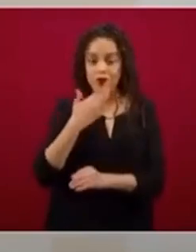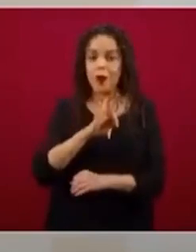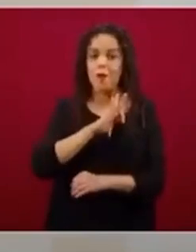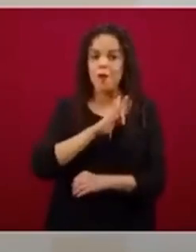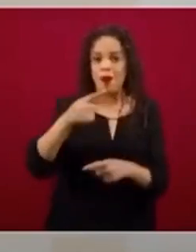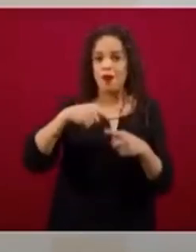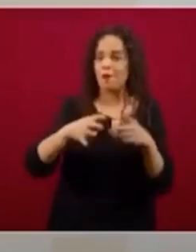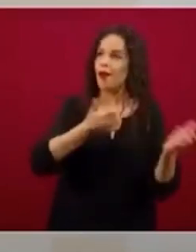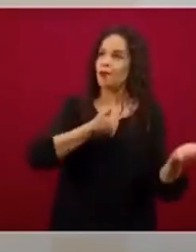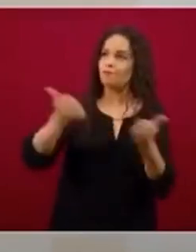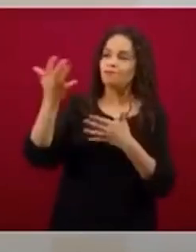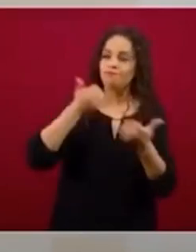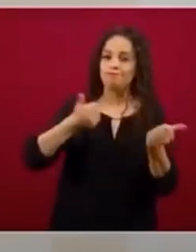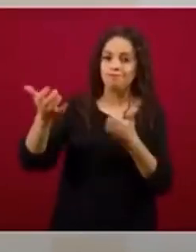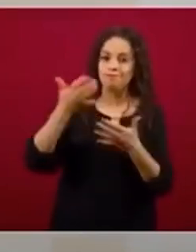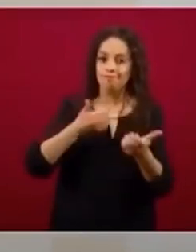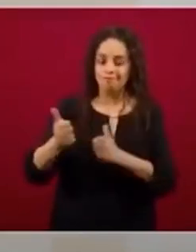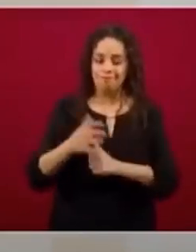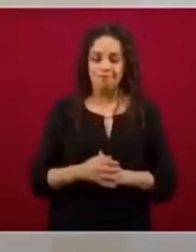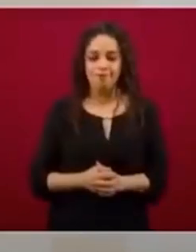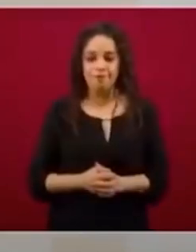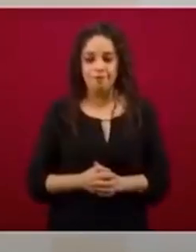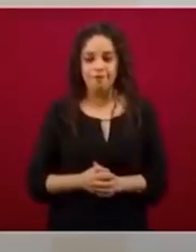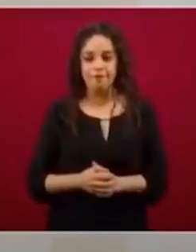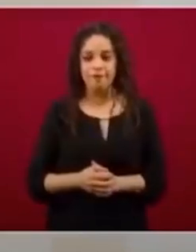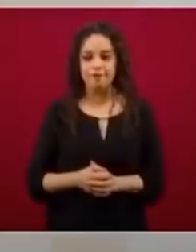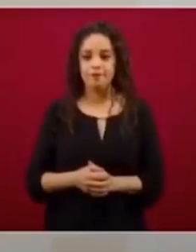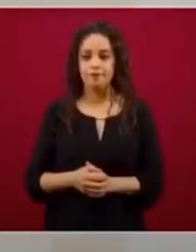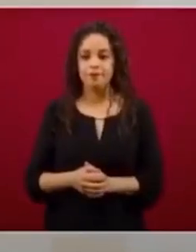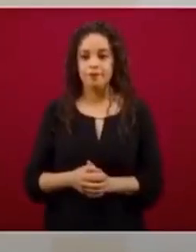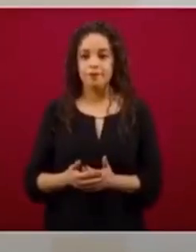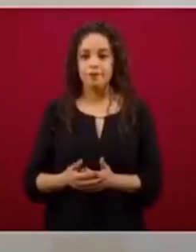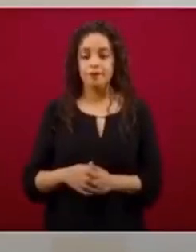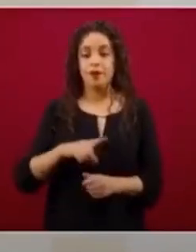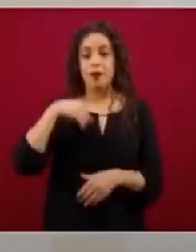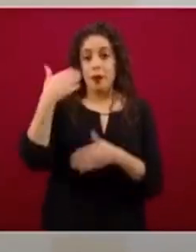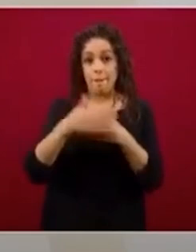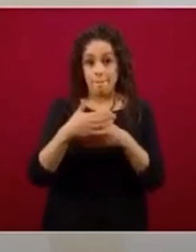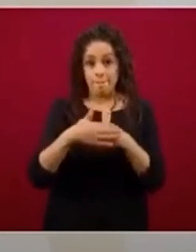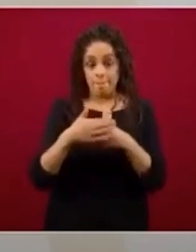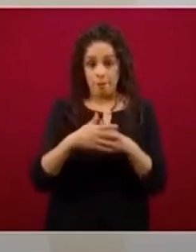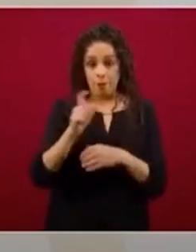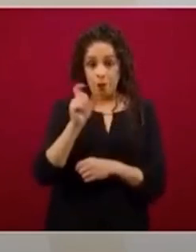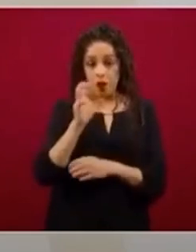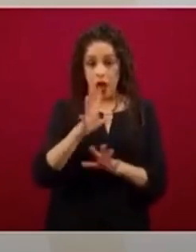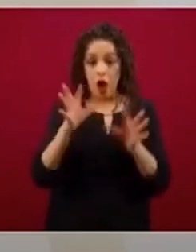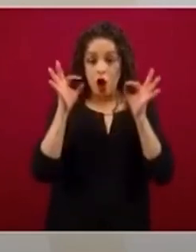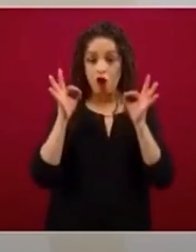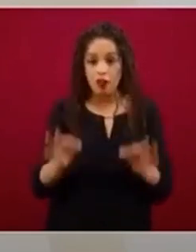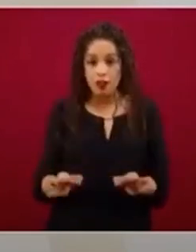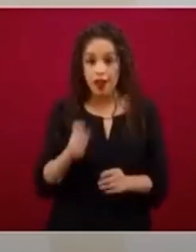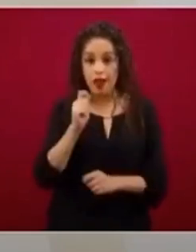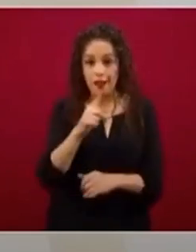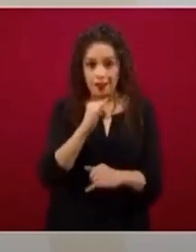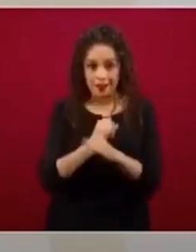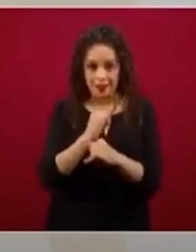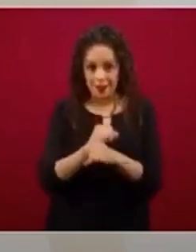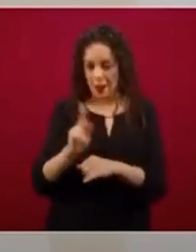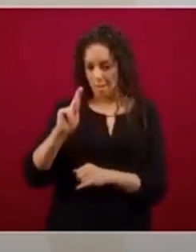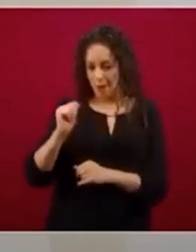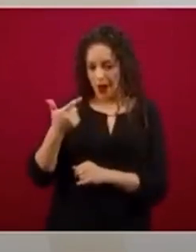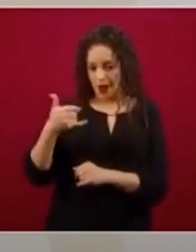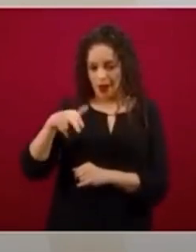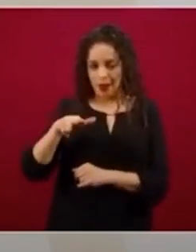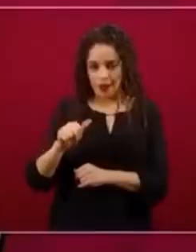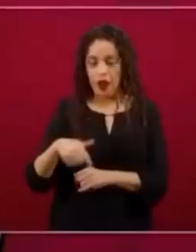Los invitamos, nosotros vamos a hacer el lanzamiento oficial de la página el próximo miércoles, pero queríamos